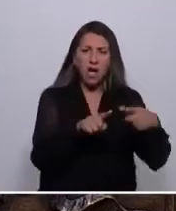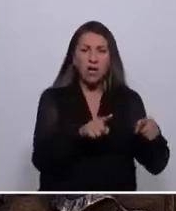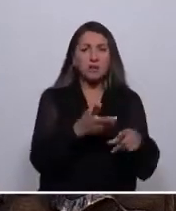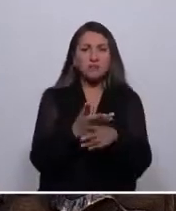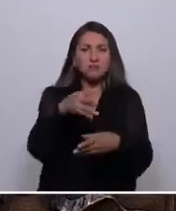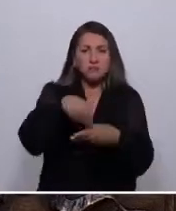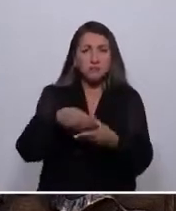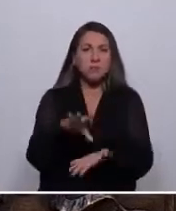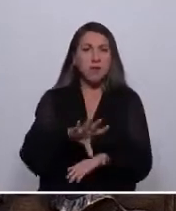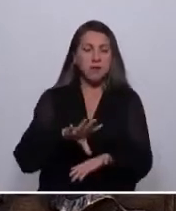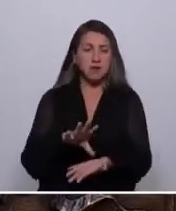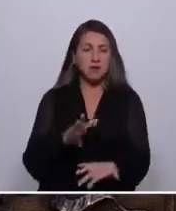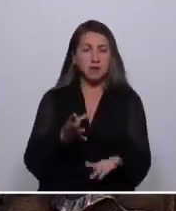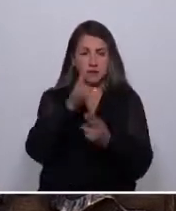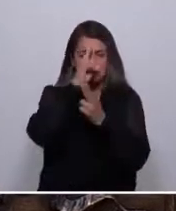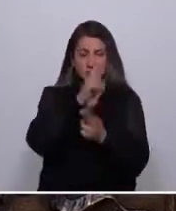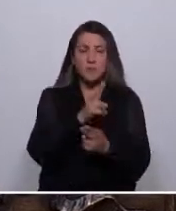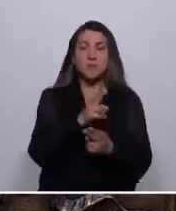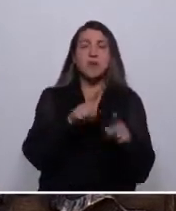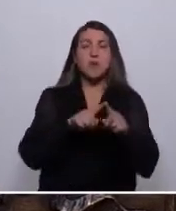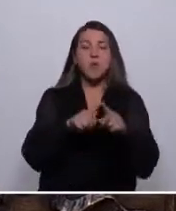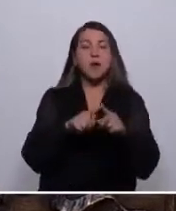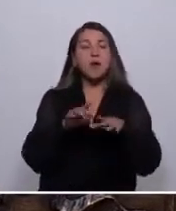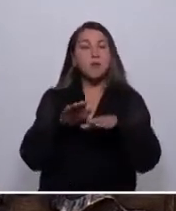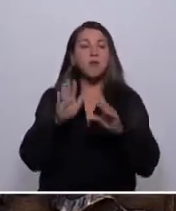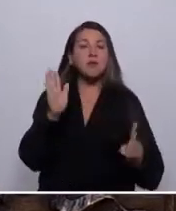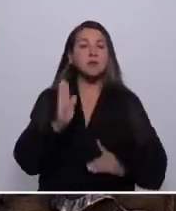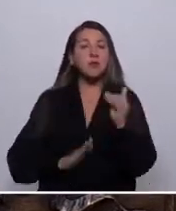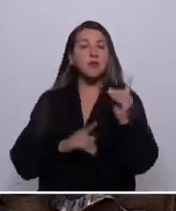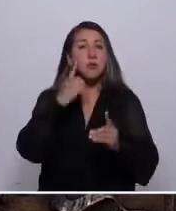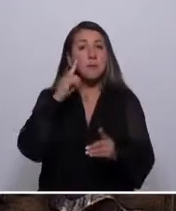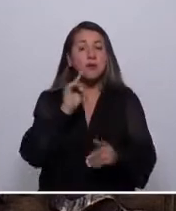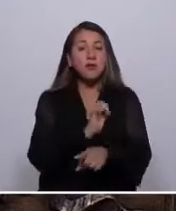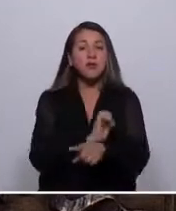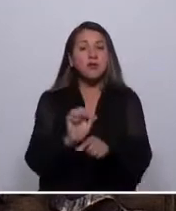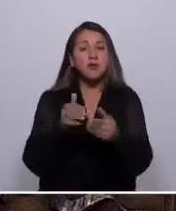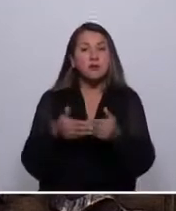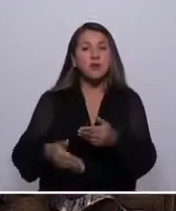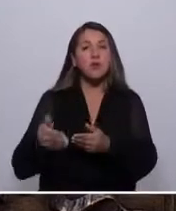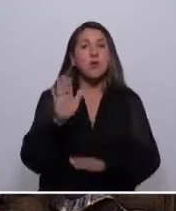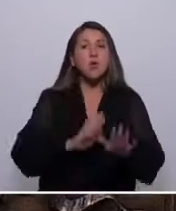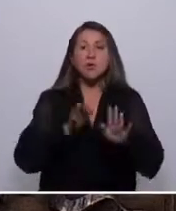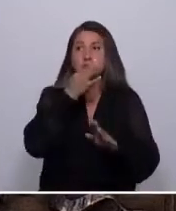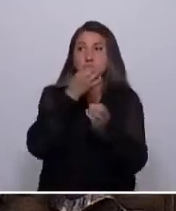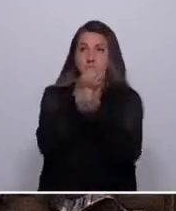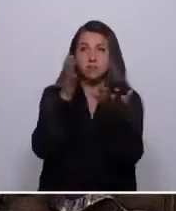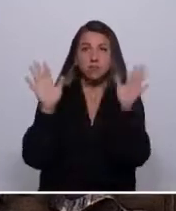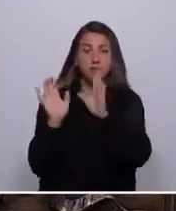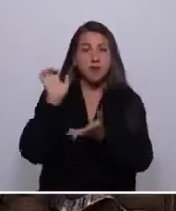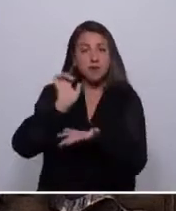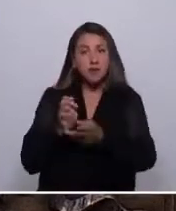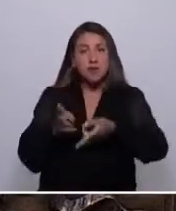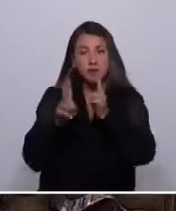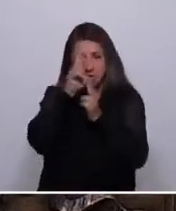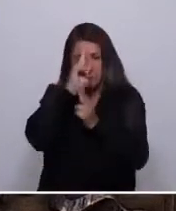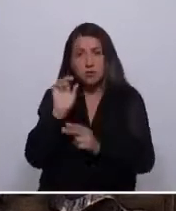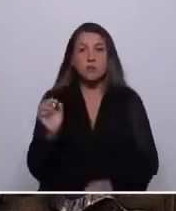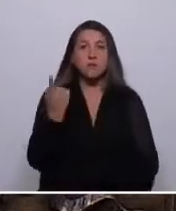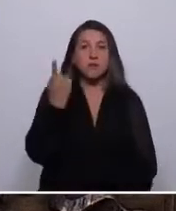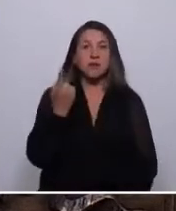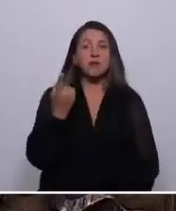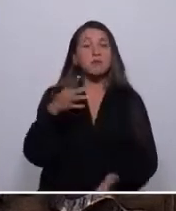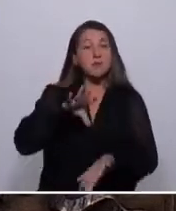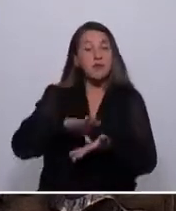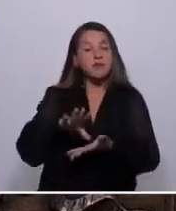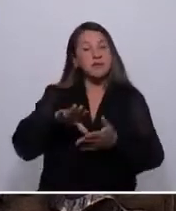país. Que se apueste por el desarrollo, pero sustentable. Donde se respete el Estado de Derecho. Un país donde el esfuerzo,